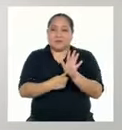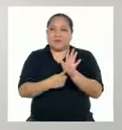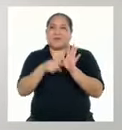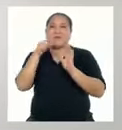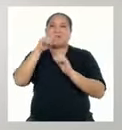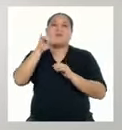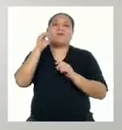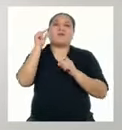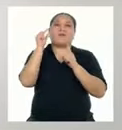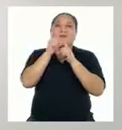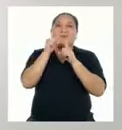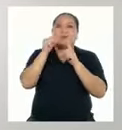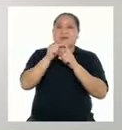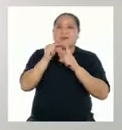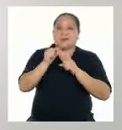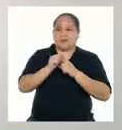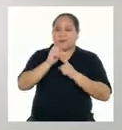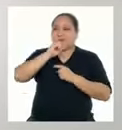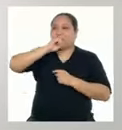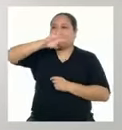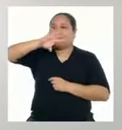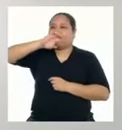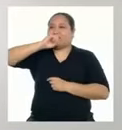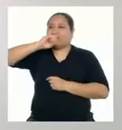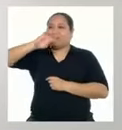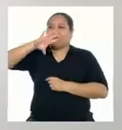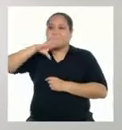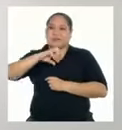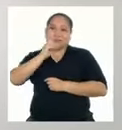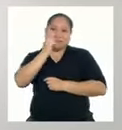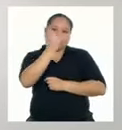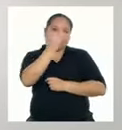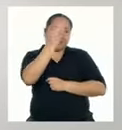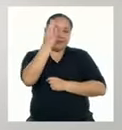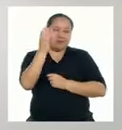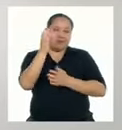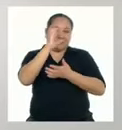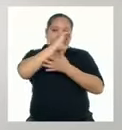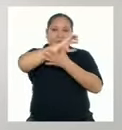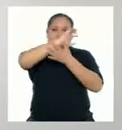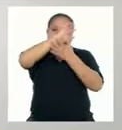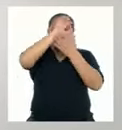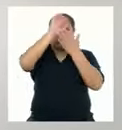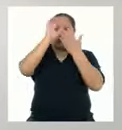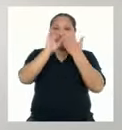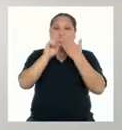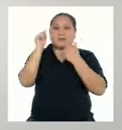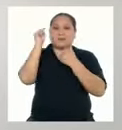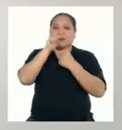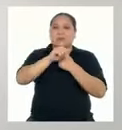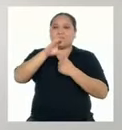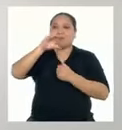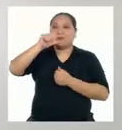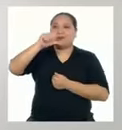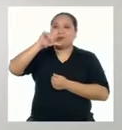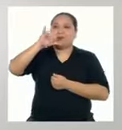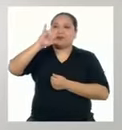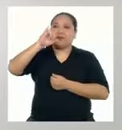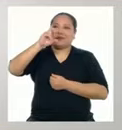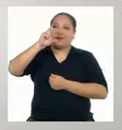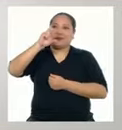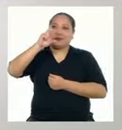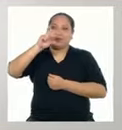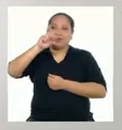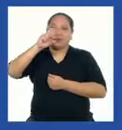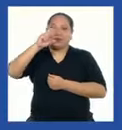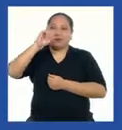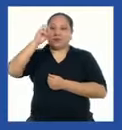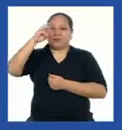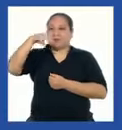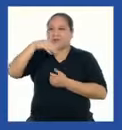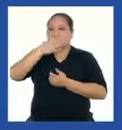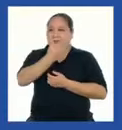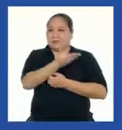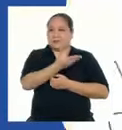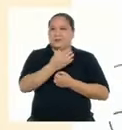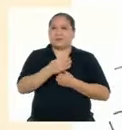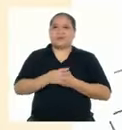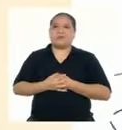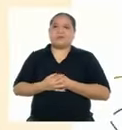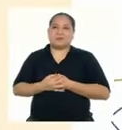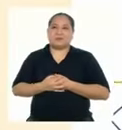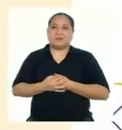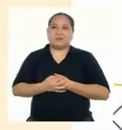Lo que la palabra O palabras dicen Algunas de las características Del caligrama Son las siguientes